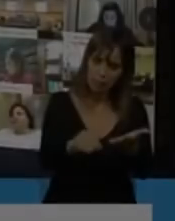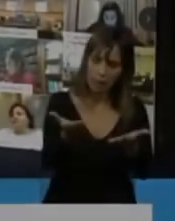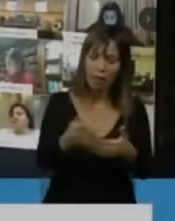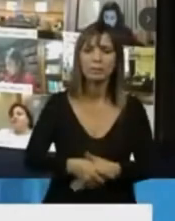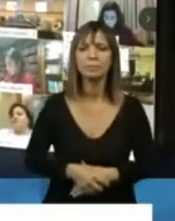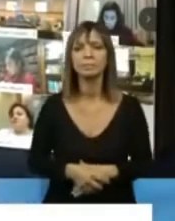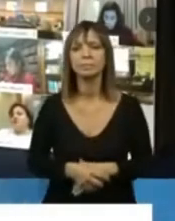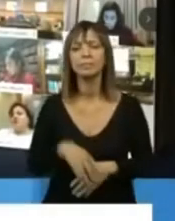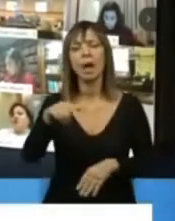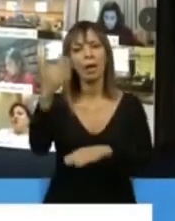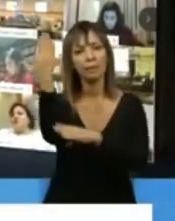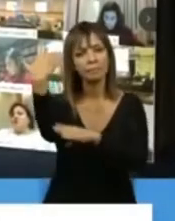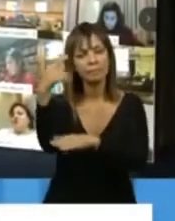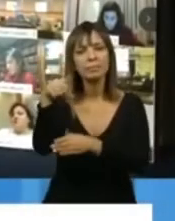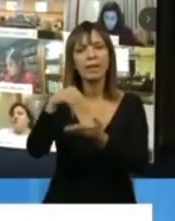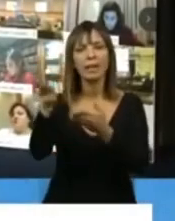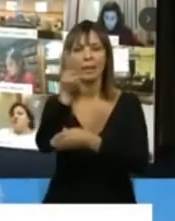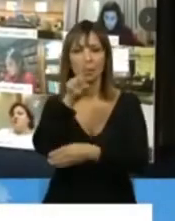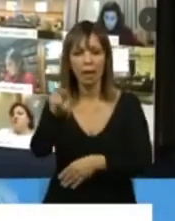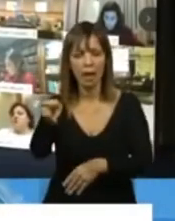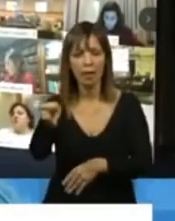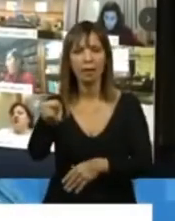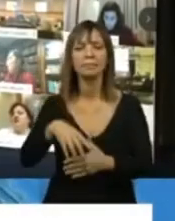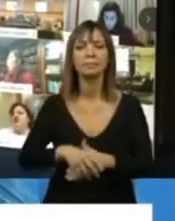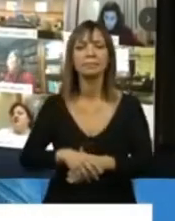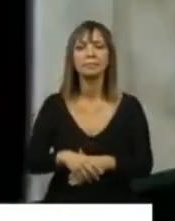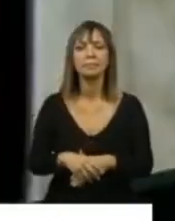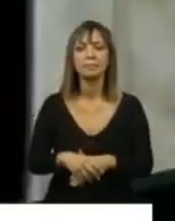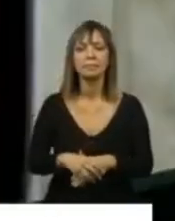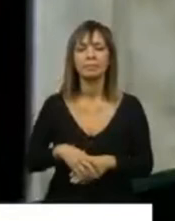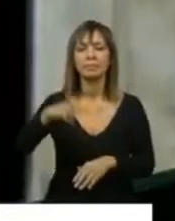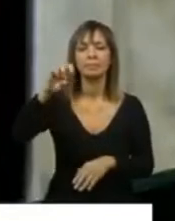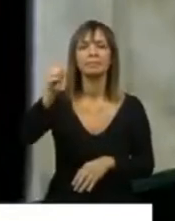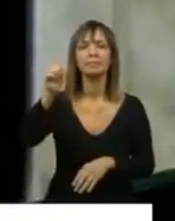Tiene la palabra la diputada Paola Bezzián.